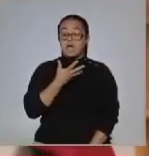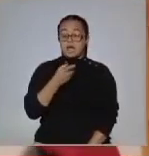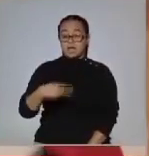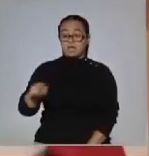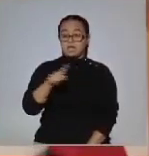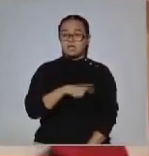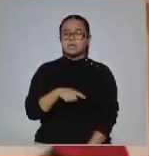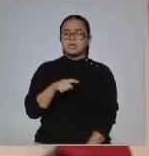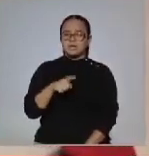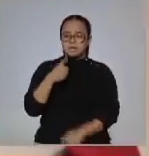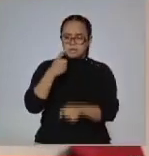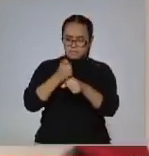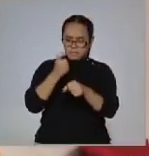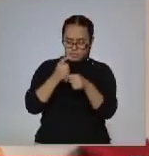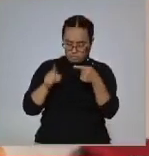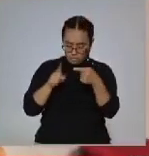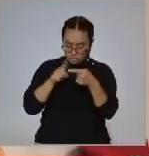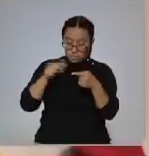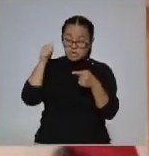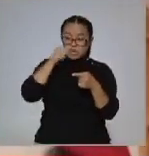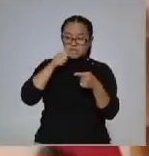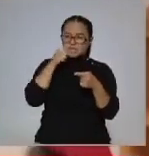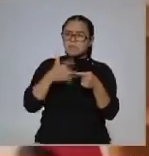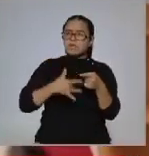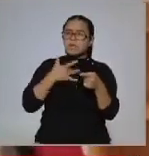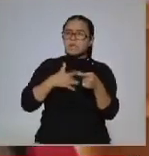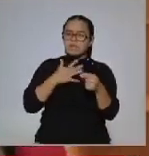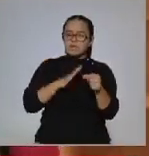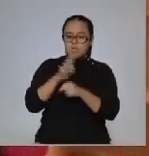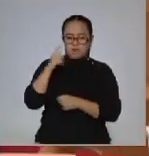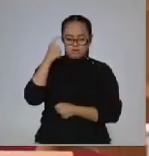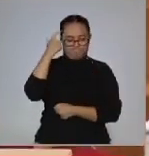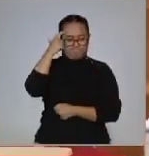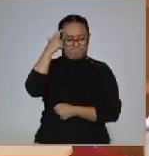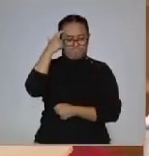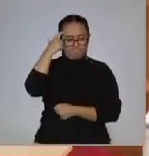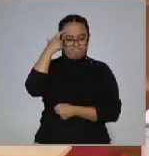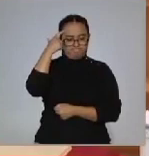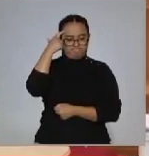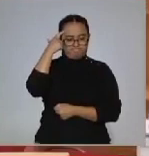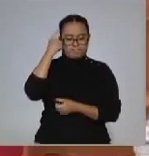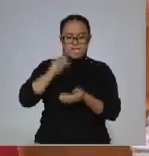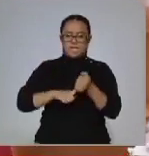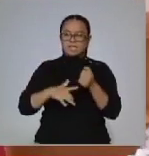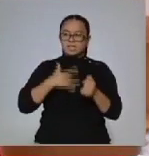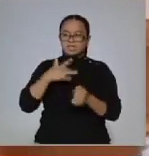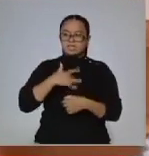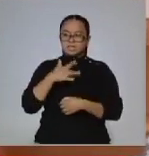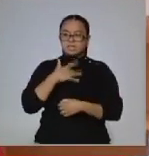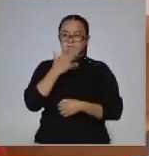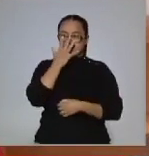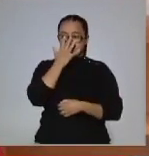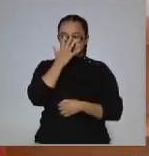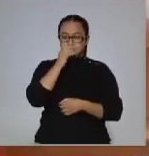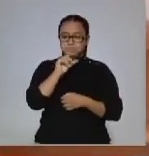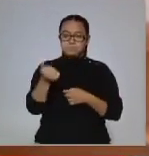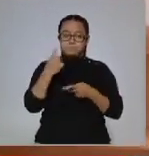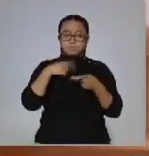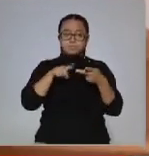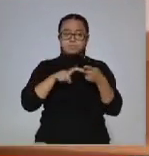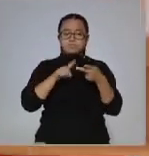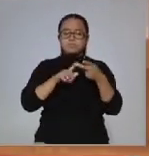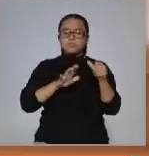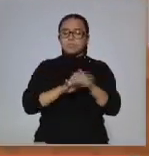nosotros, número uno, siempre tenemos los síntomas mentales, mentales. Número dos,